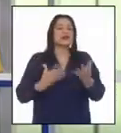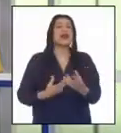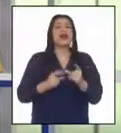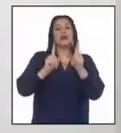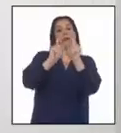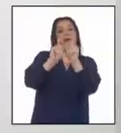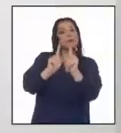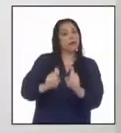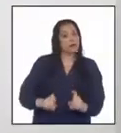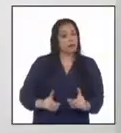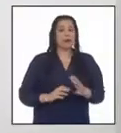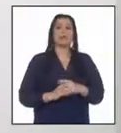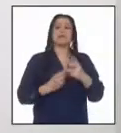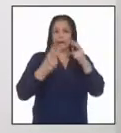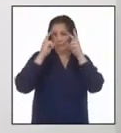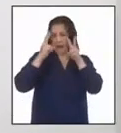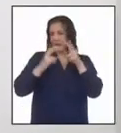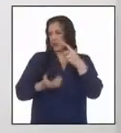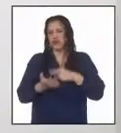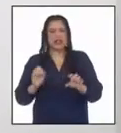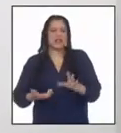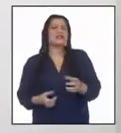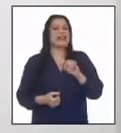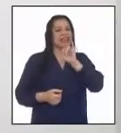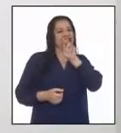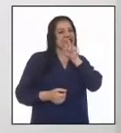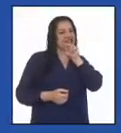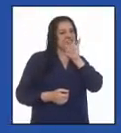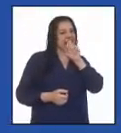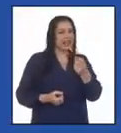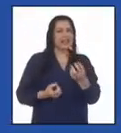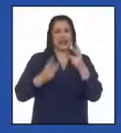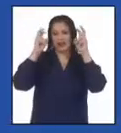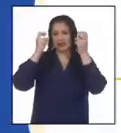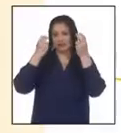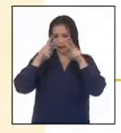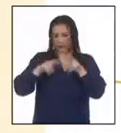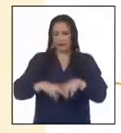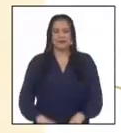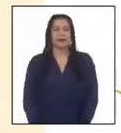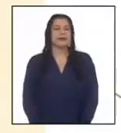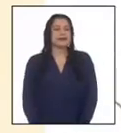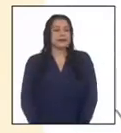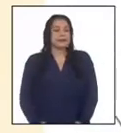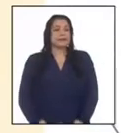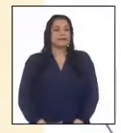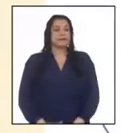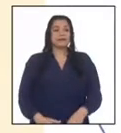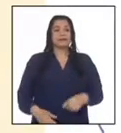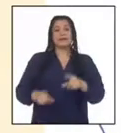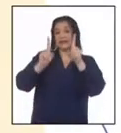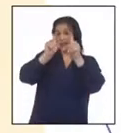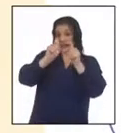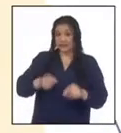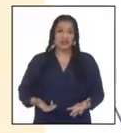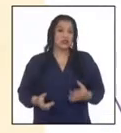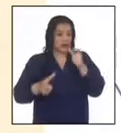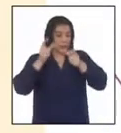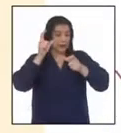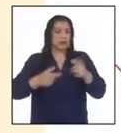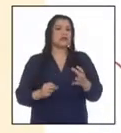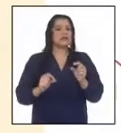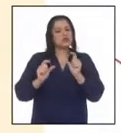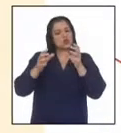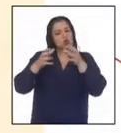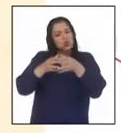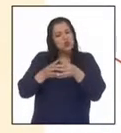censos, ¿verdad, profesora? Veamos lo que señala el INEI al respecto. El Censo de Población es un conjunto de